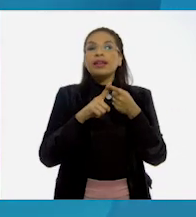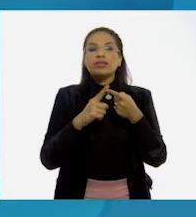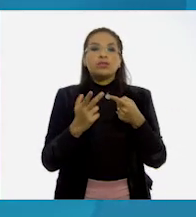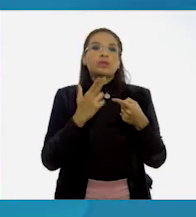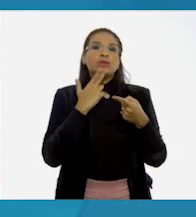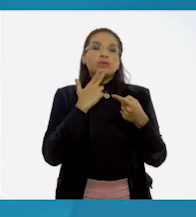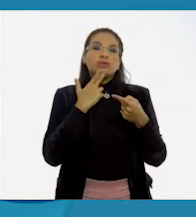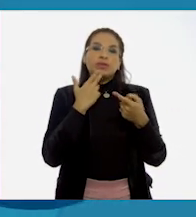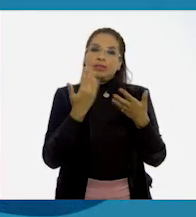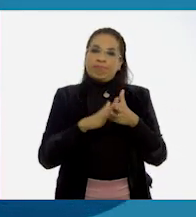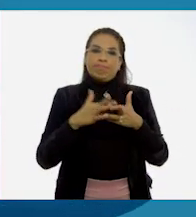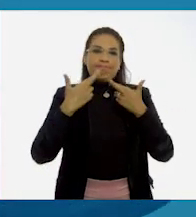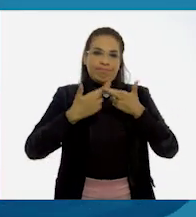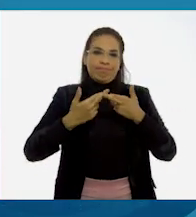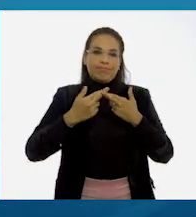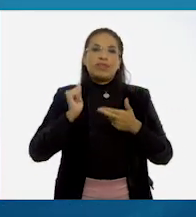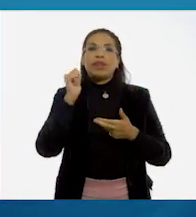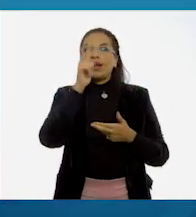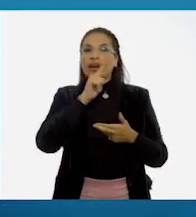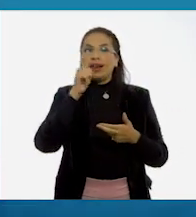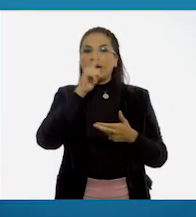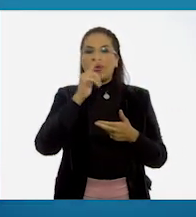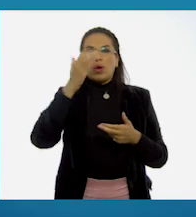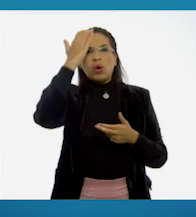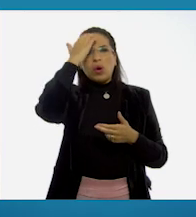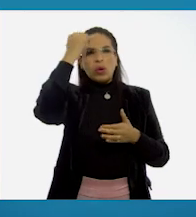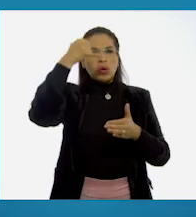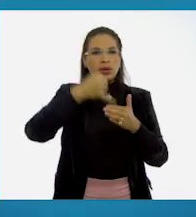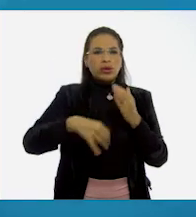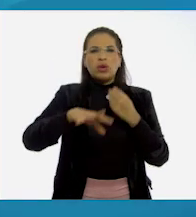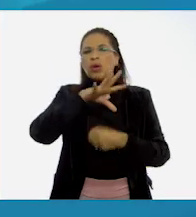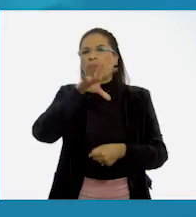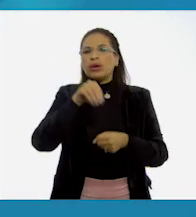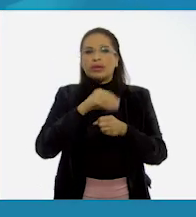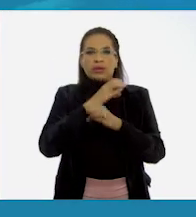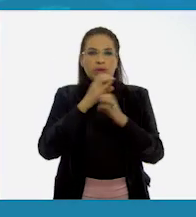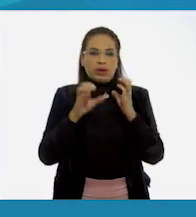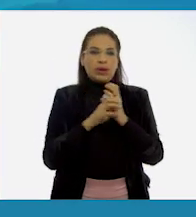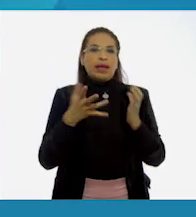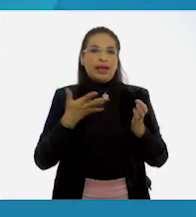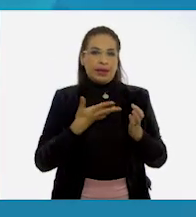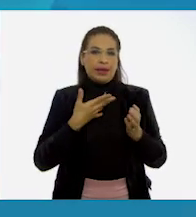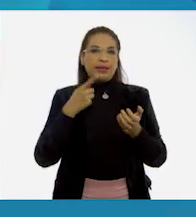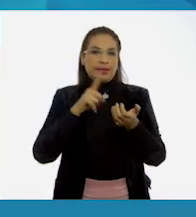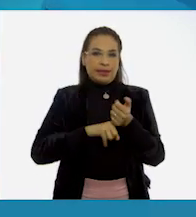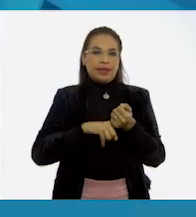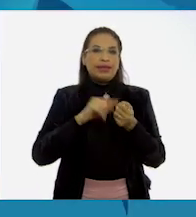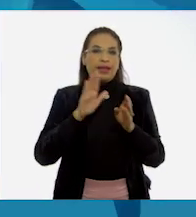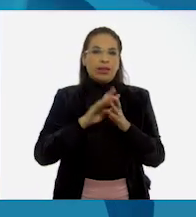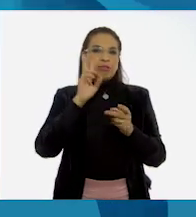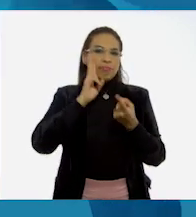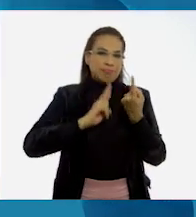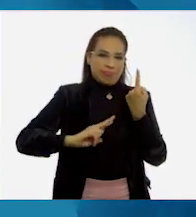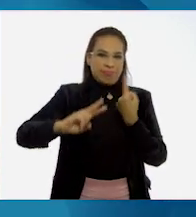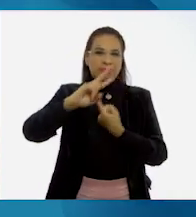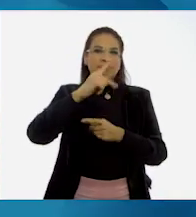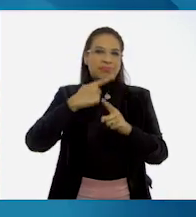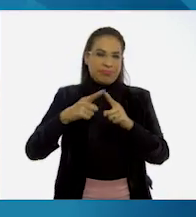preservar y enriquecer nuestras lenguas, conocimientos y todos los elementos que constituyan nuestra cosmovisión.